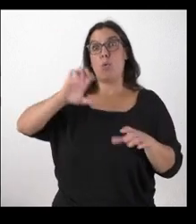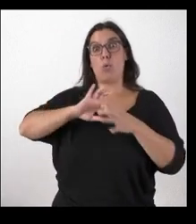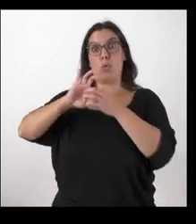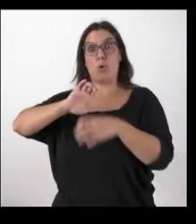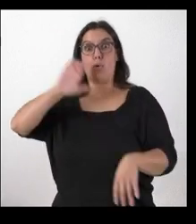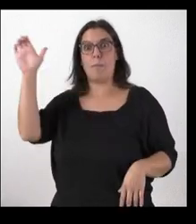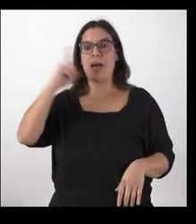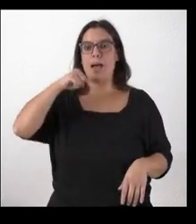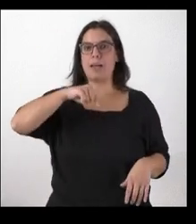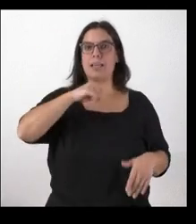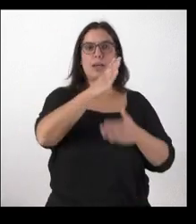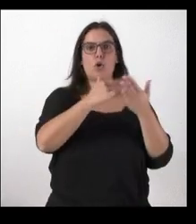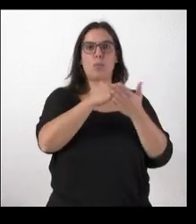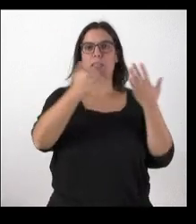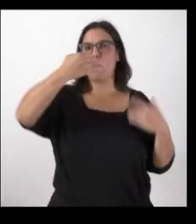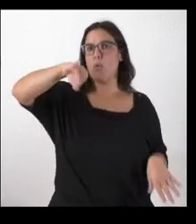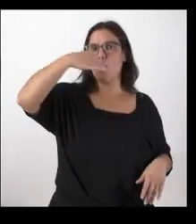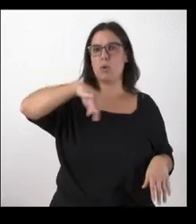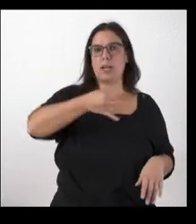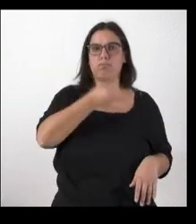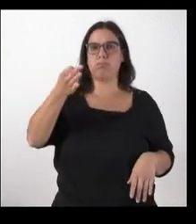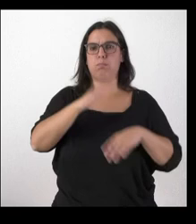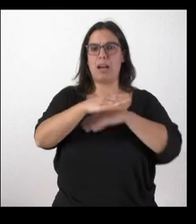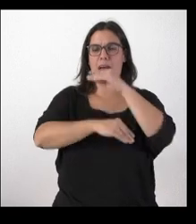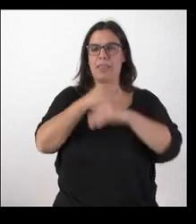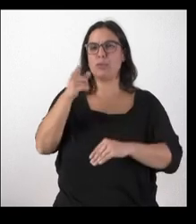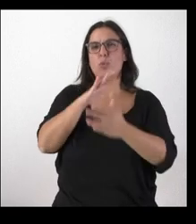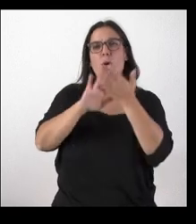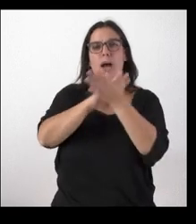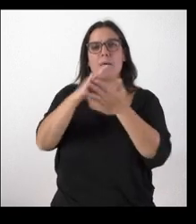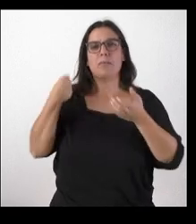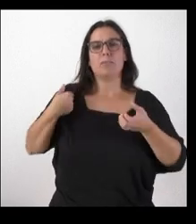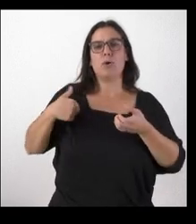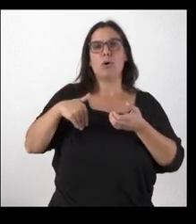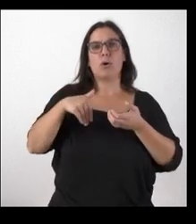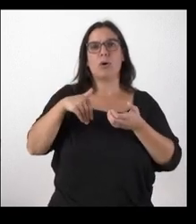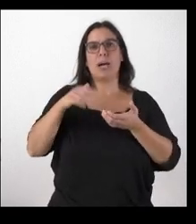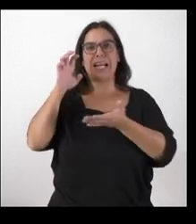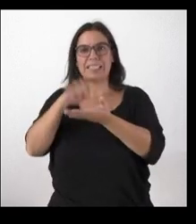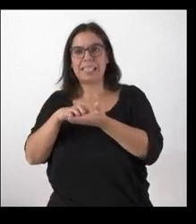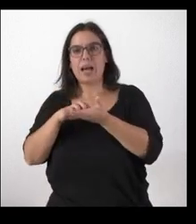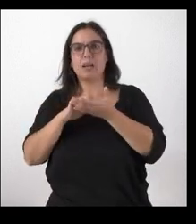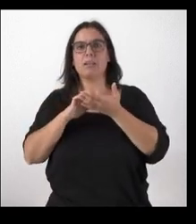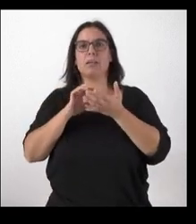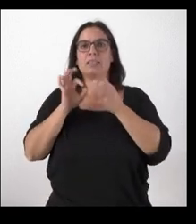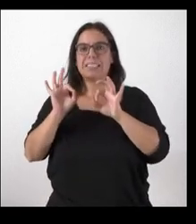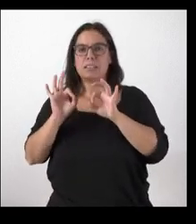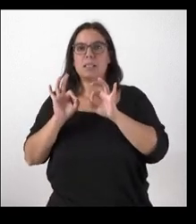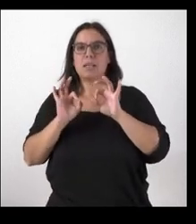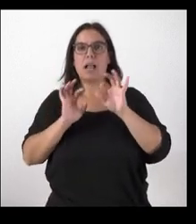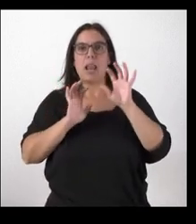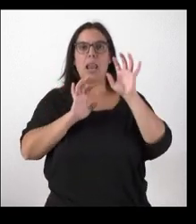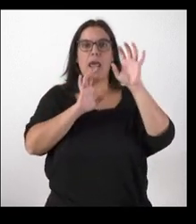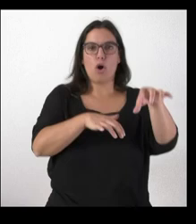circunstancias idóneas para hacerlo no sé si se refería usted a la región de Castilla a la región de León si he escuchado yo mal